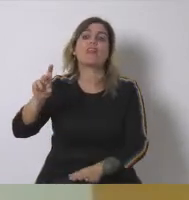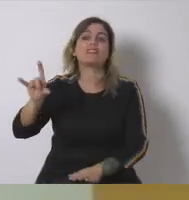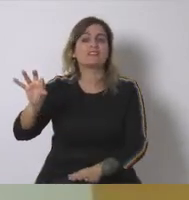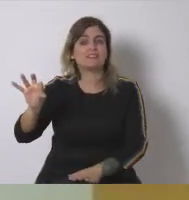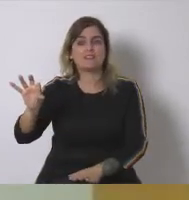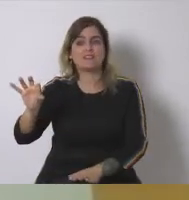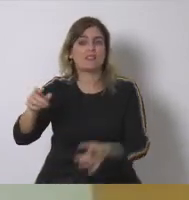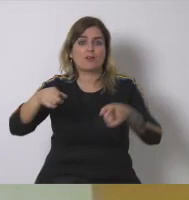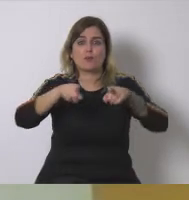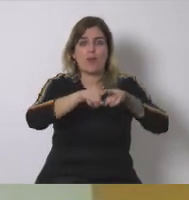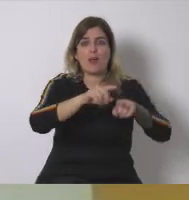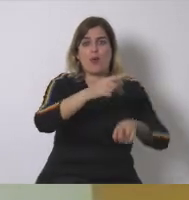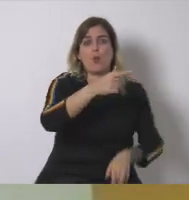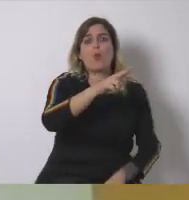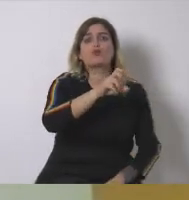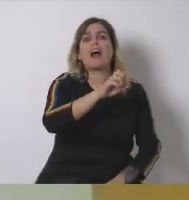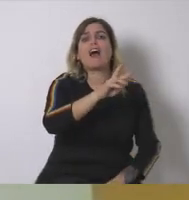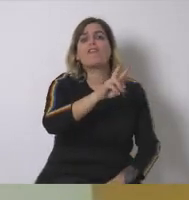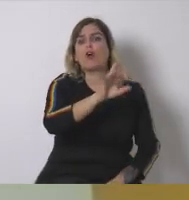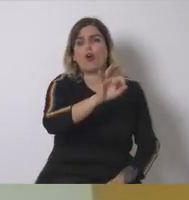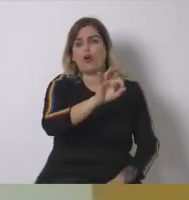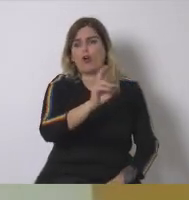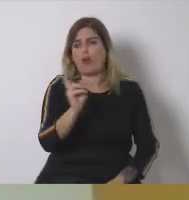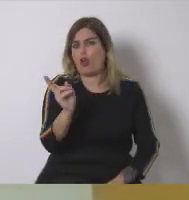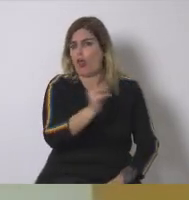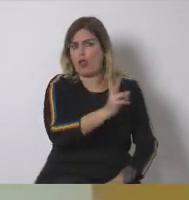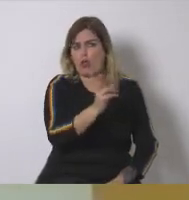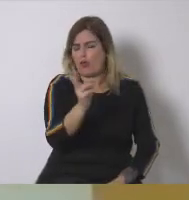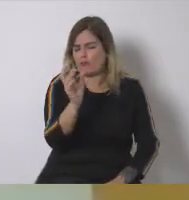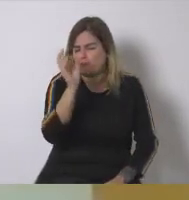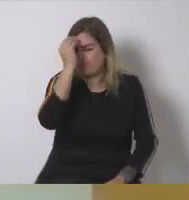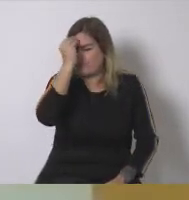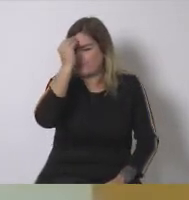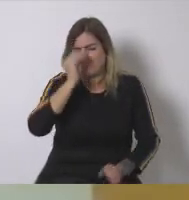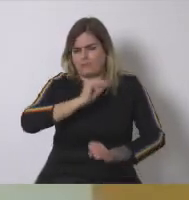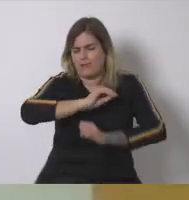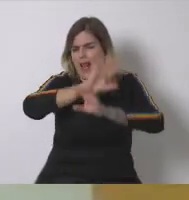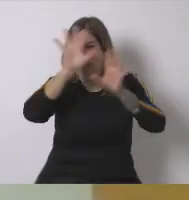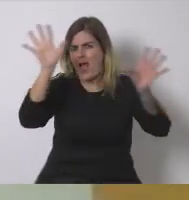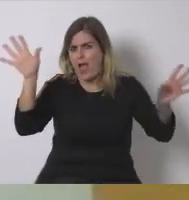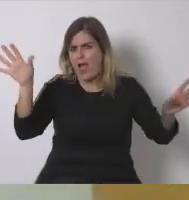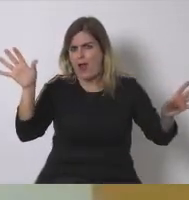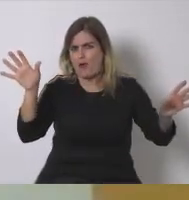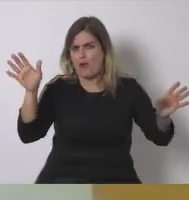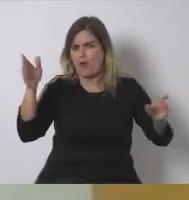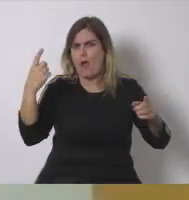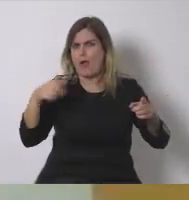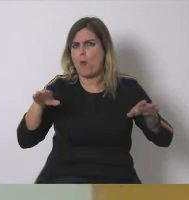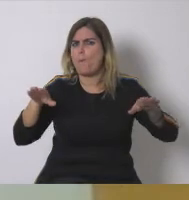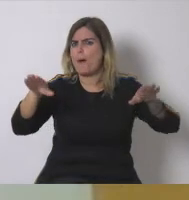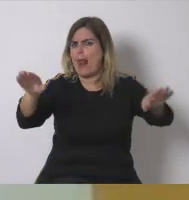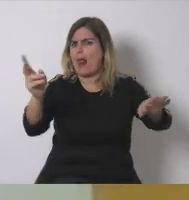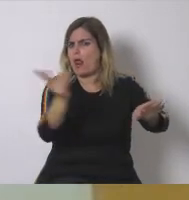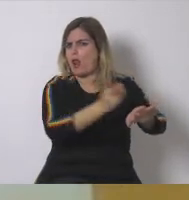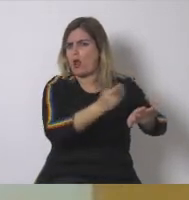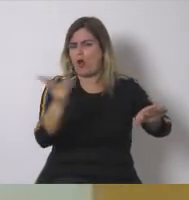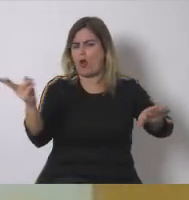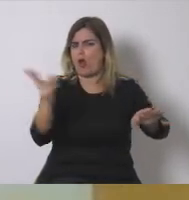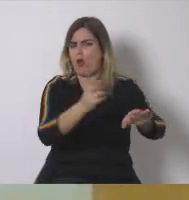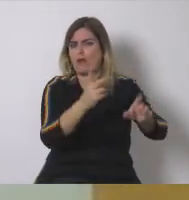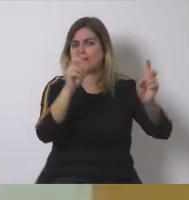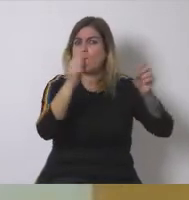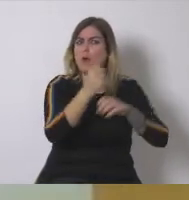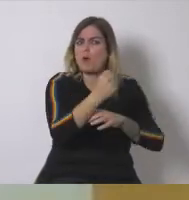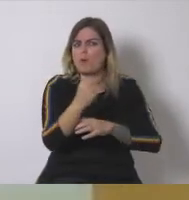igual que apuntaba Gustavo hay muchos paralelismos entre las dos soberanías y seguramente en el corazón el